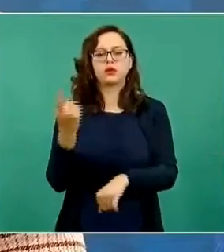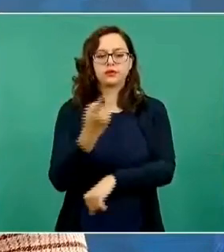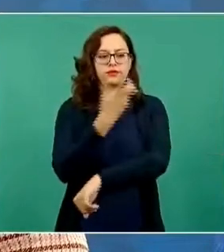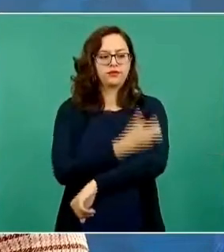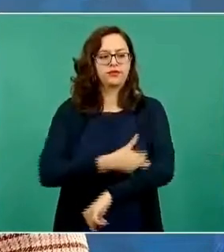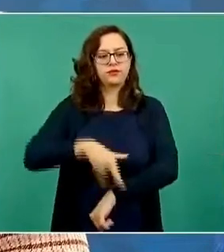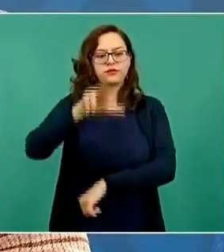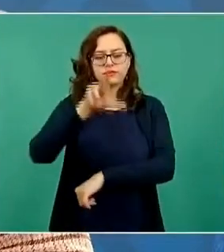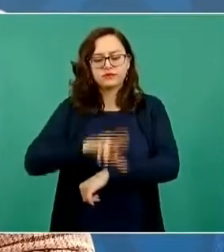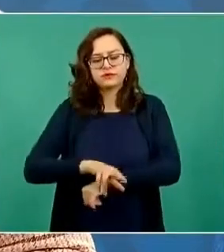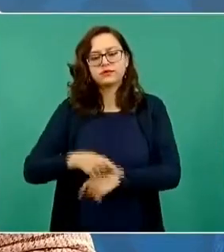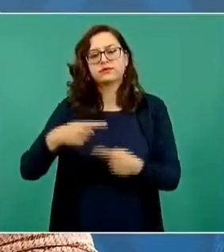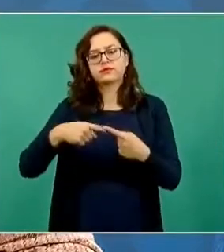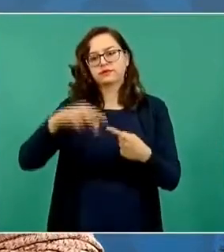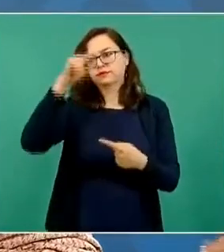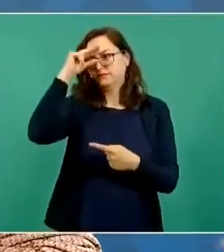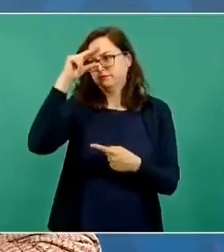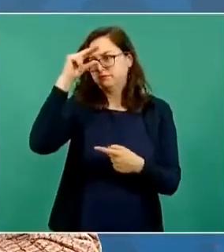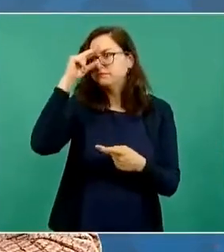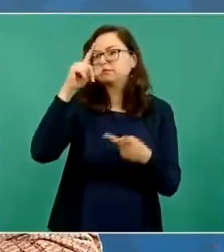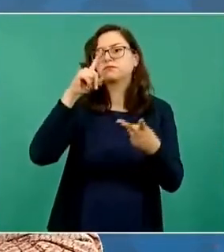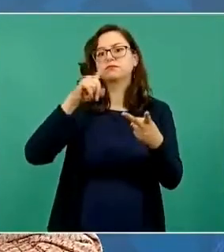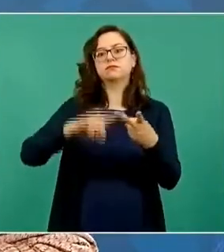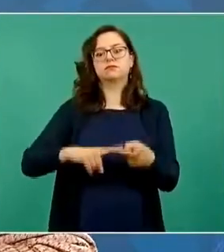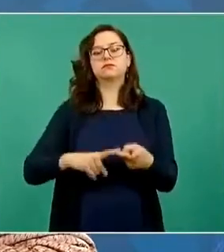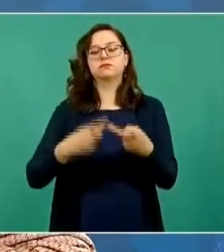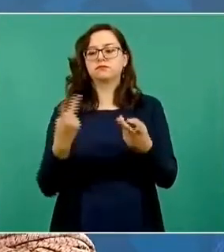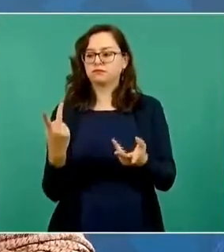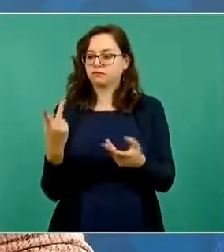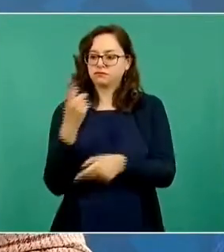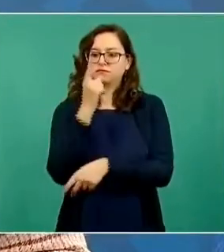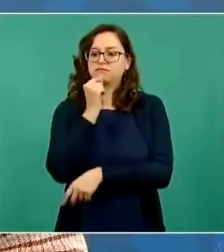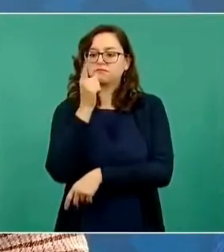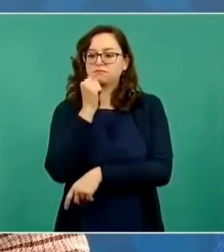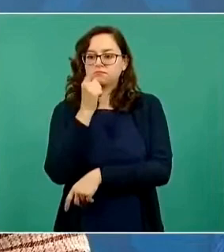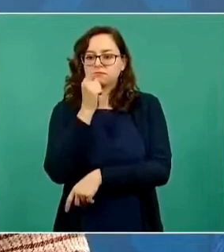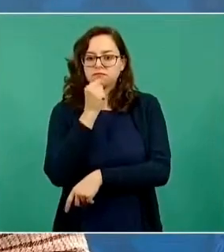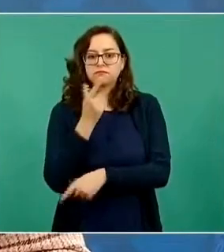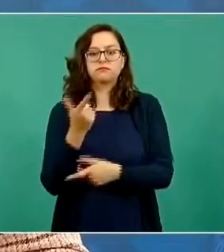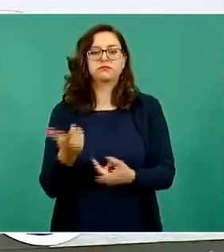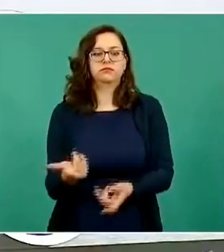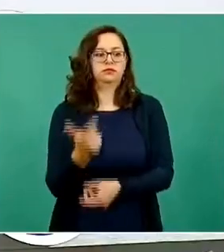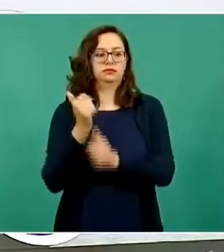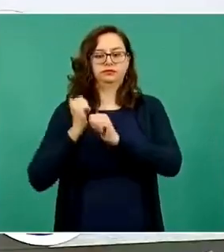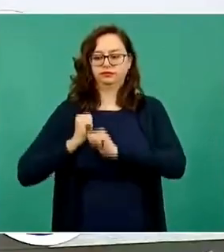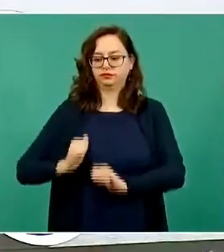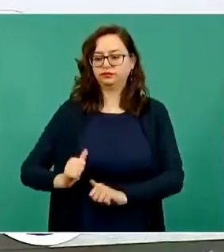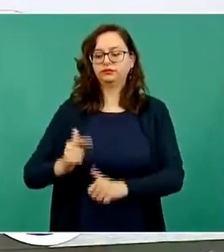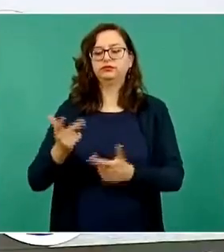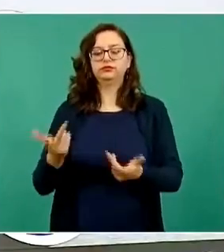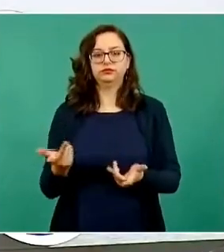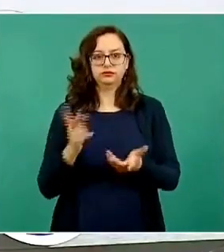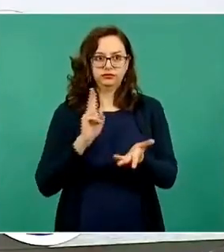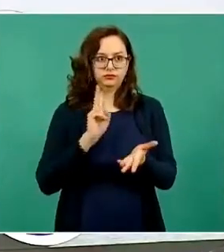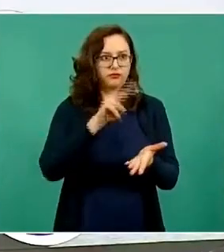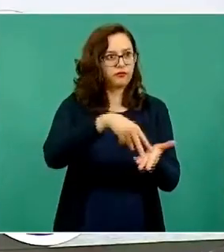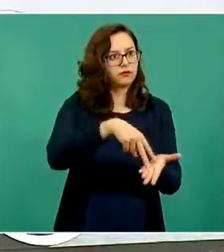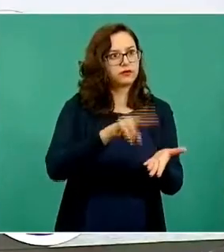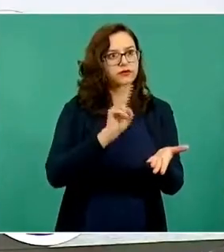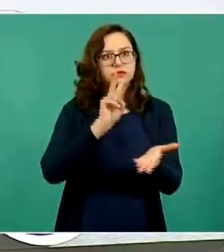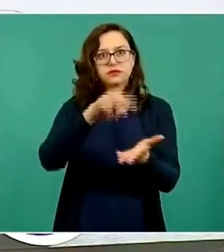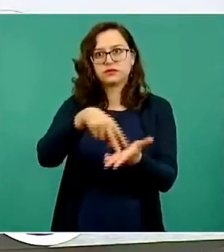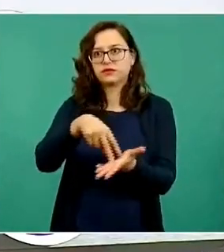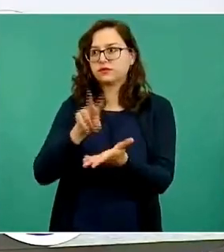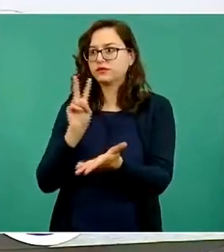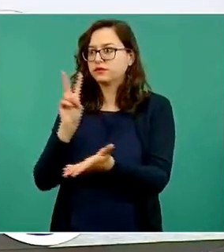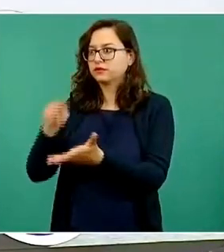inteligencia con el fortalecimiento de la presencia territorial de las fuerzas operativas, de la Secretaría